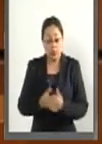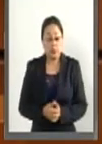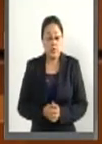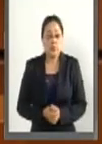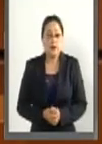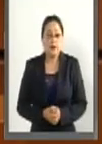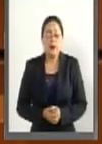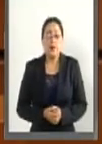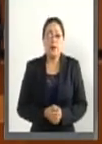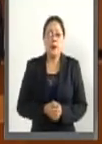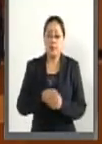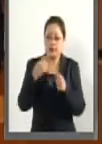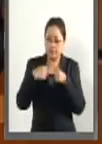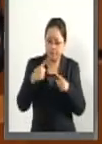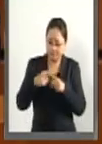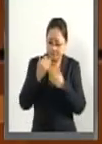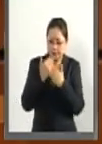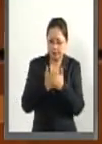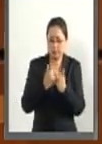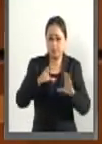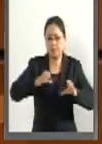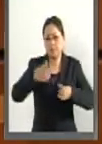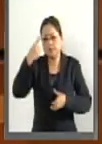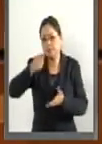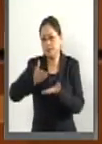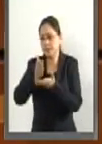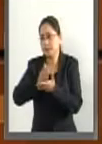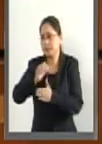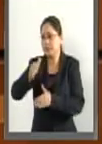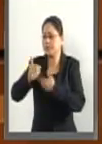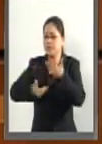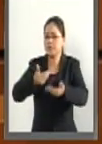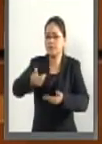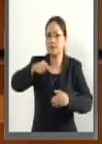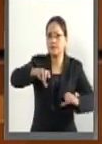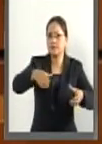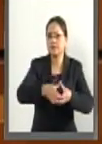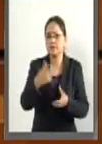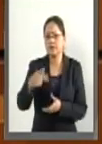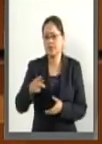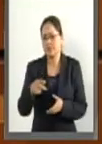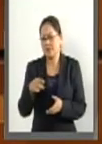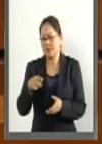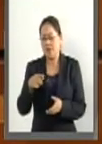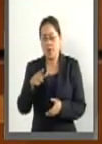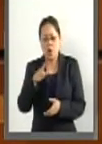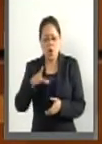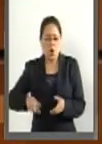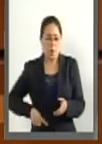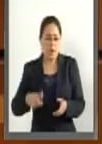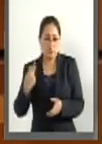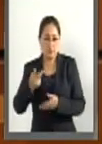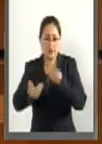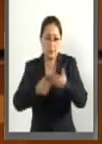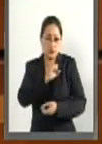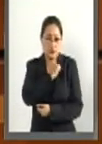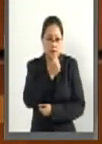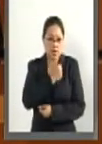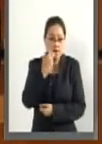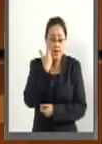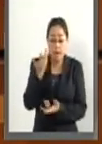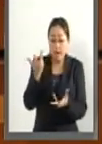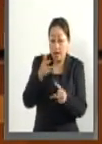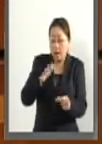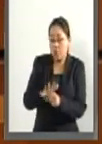los mecanismos de acceso a servicios públicos de salud, pues busquen tener